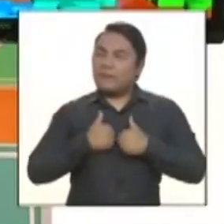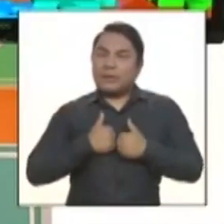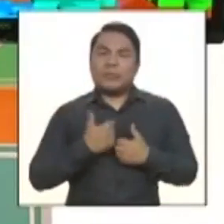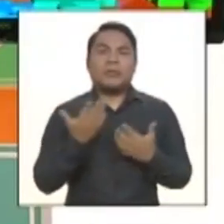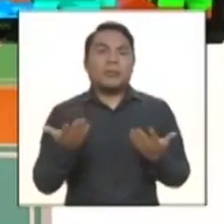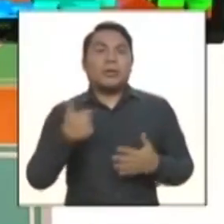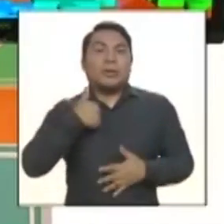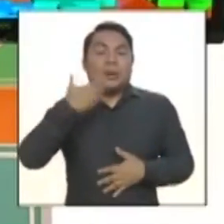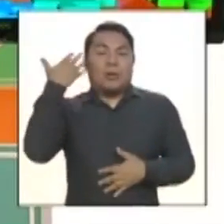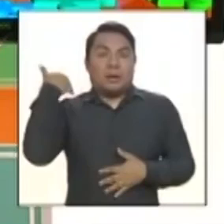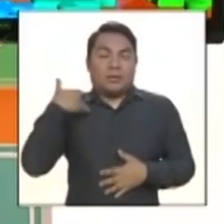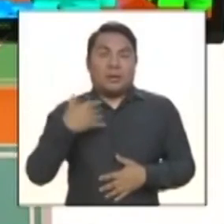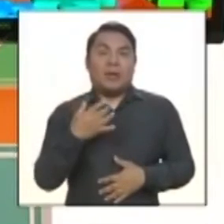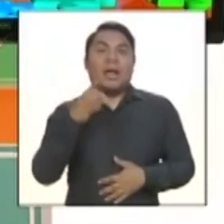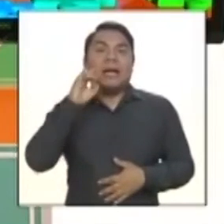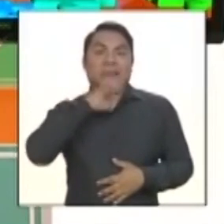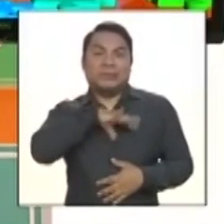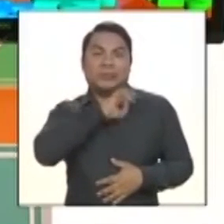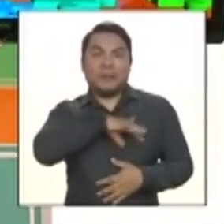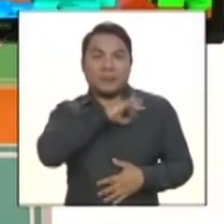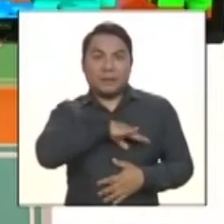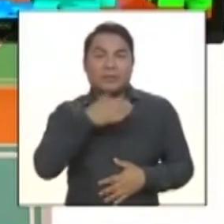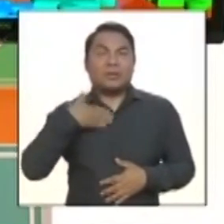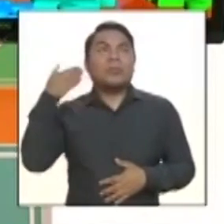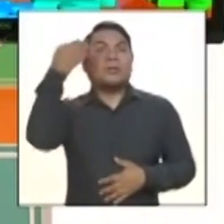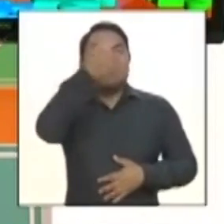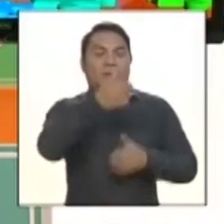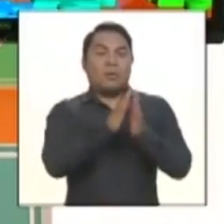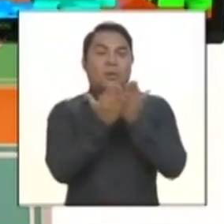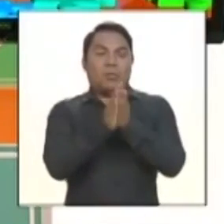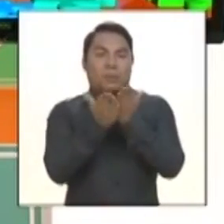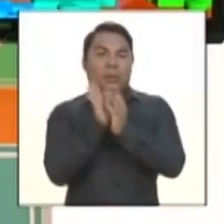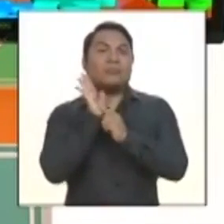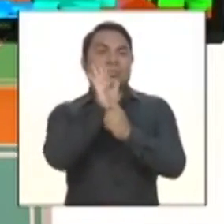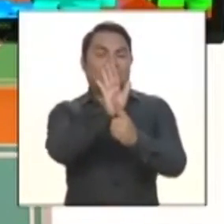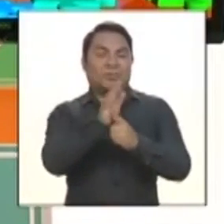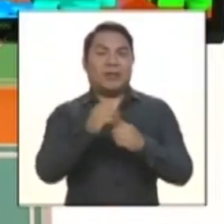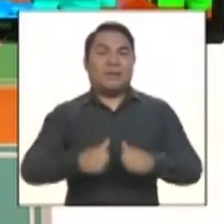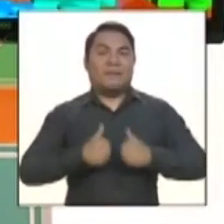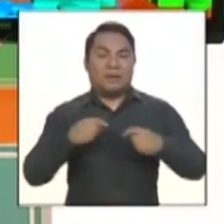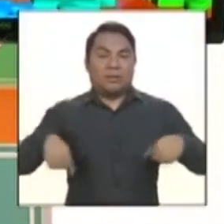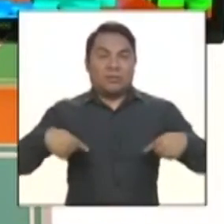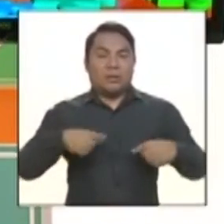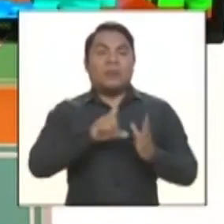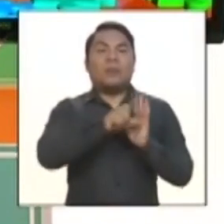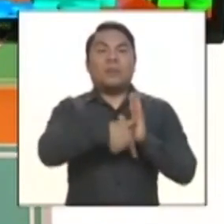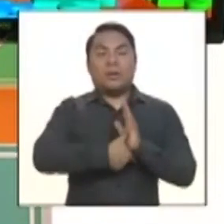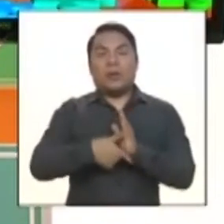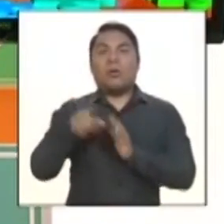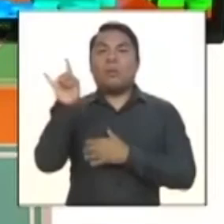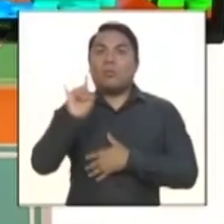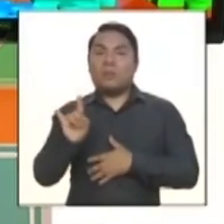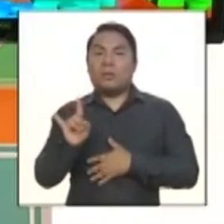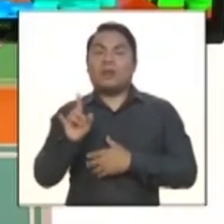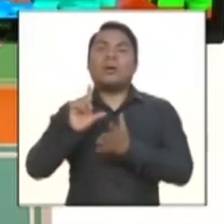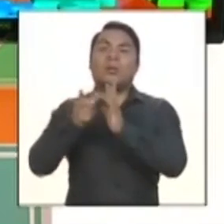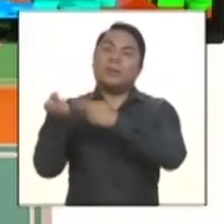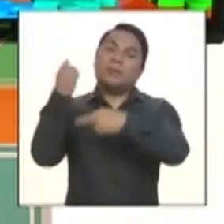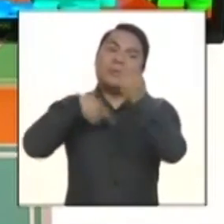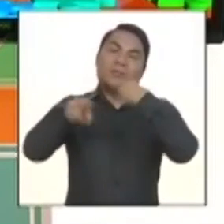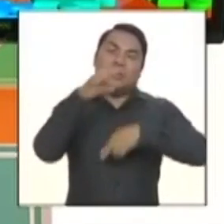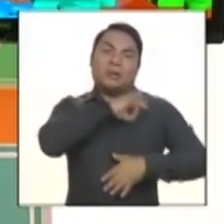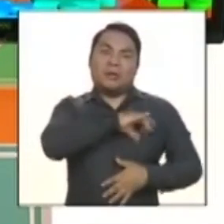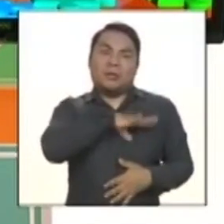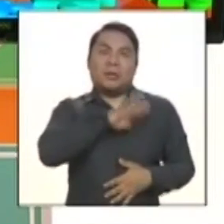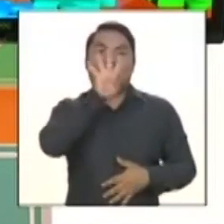Argentina, donde fui a presentar mi libro, La vida sobre ruedas. Luego estuve en Uruguay, volví a Argentina, donde permanecí